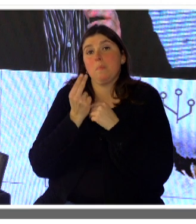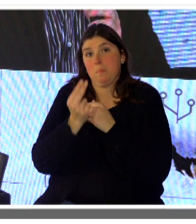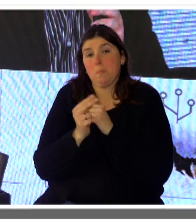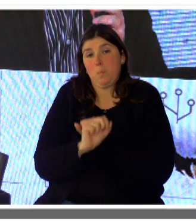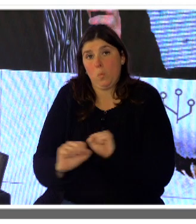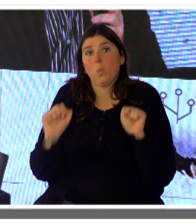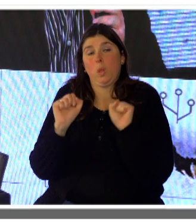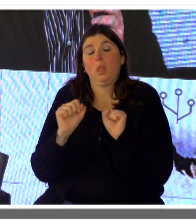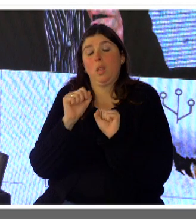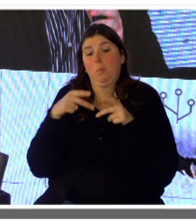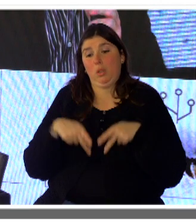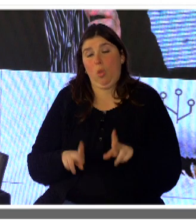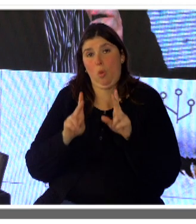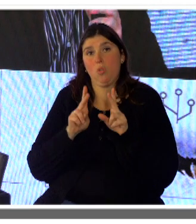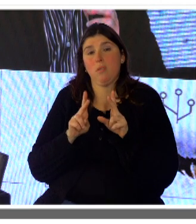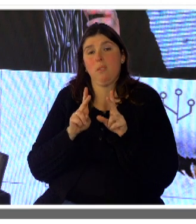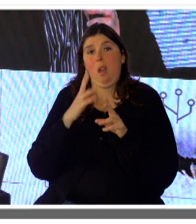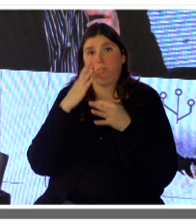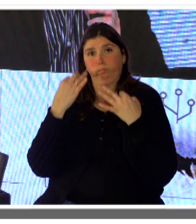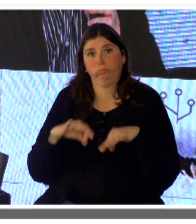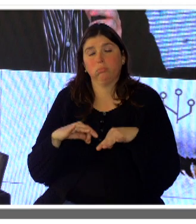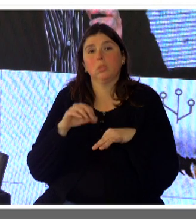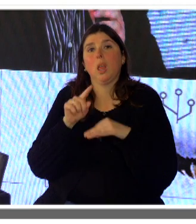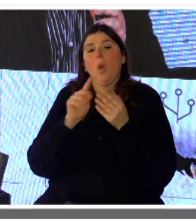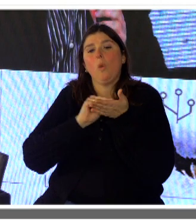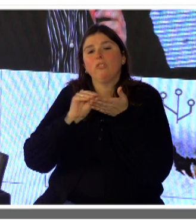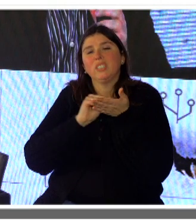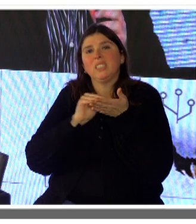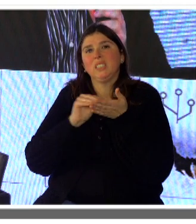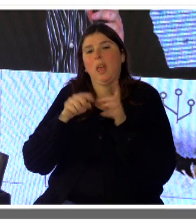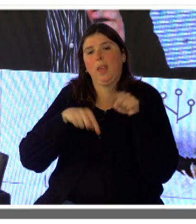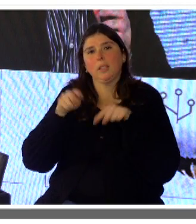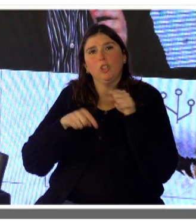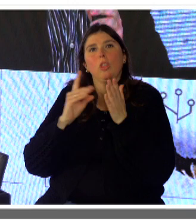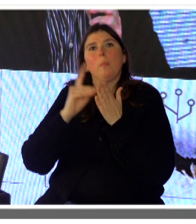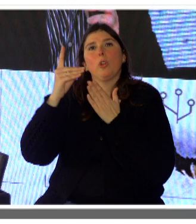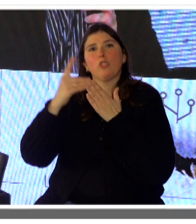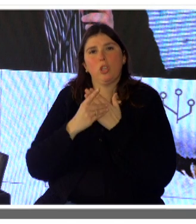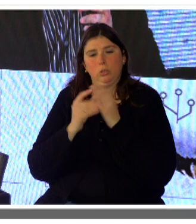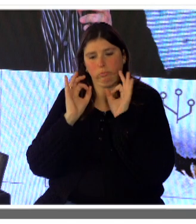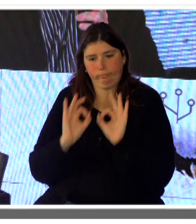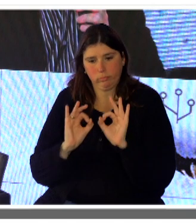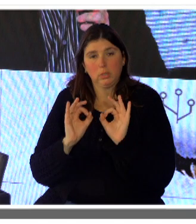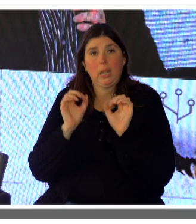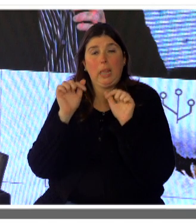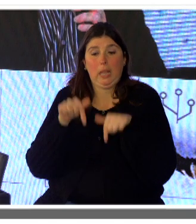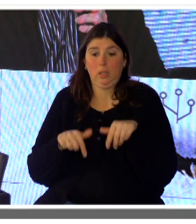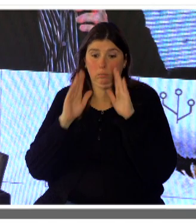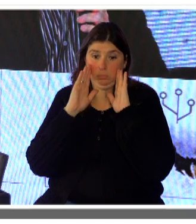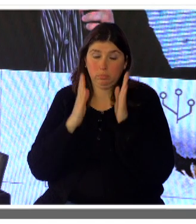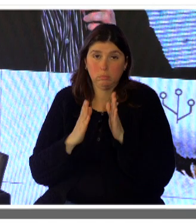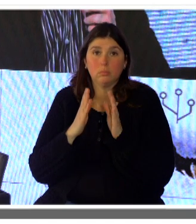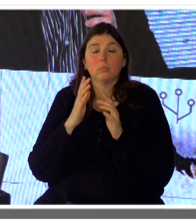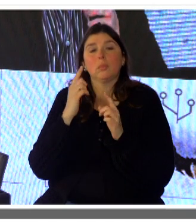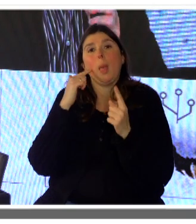metodología justamente a través de una PMO, o sea, una oficina de gestión de proyectos estratégicos en este caso. Y nos hemos planteado metas muy ambiciosas,